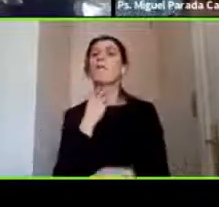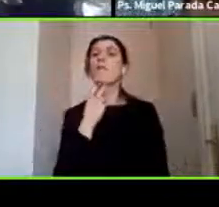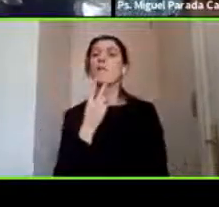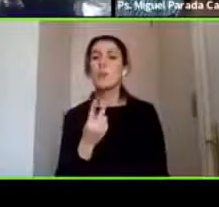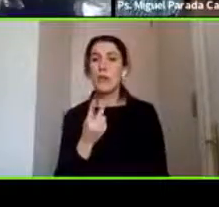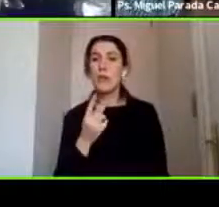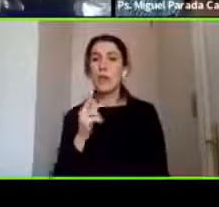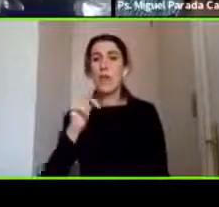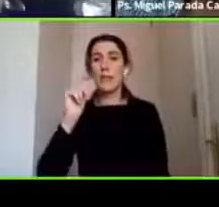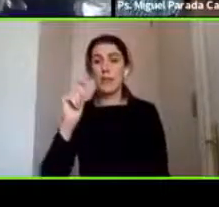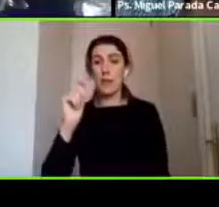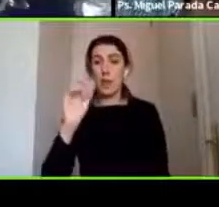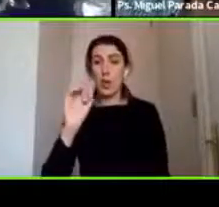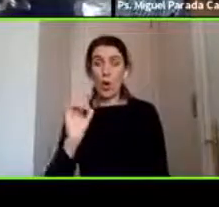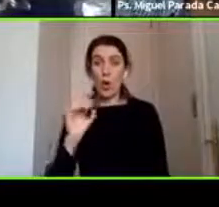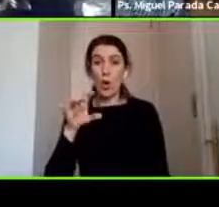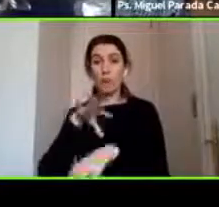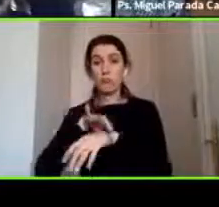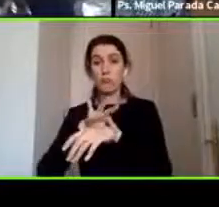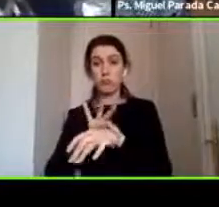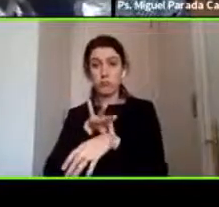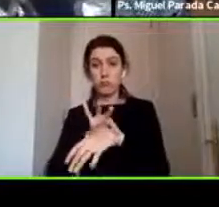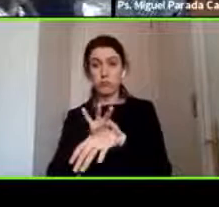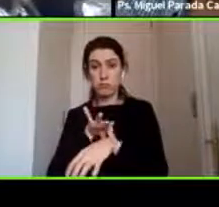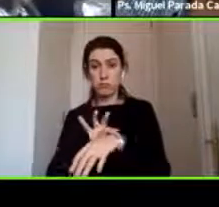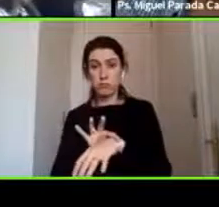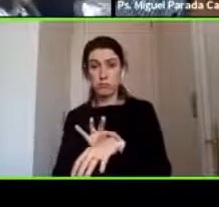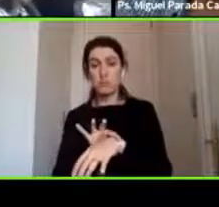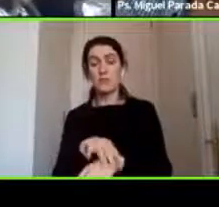ocupacional kinesioterapia y